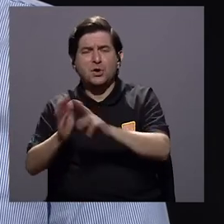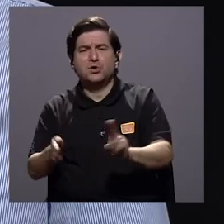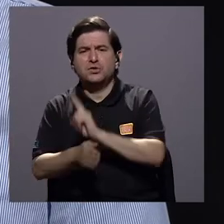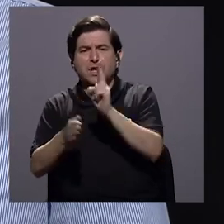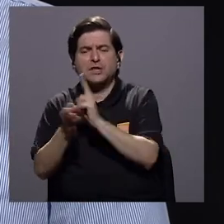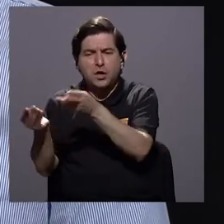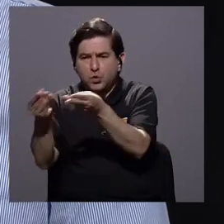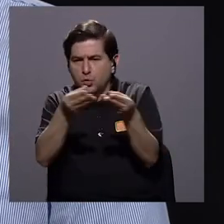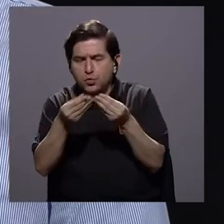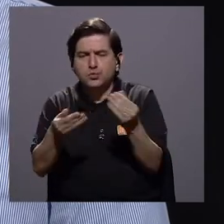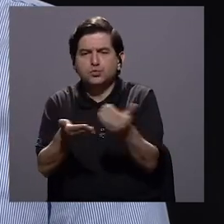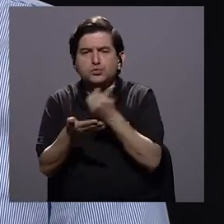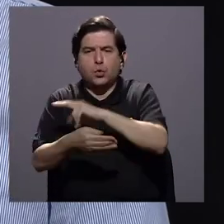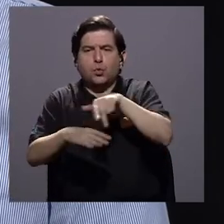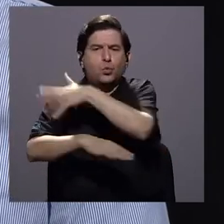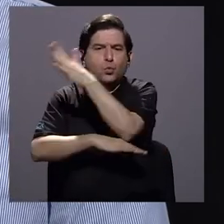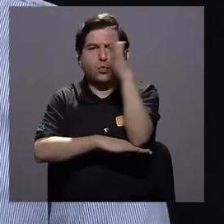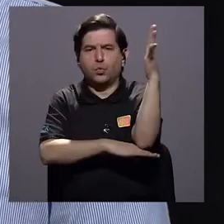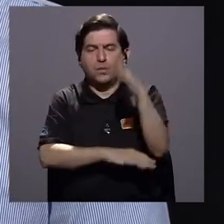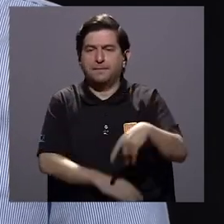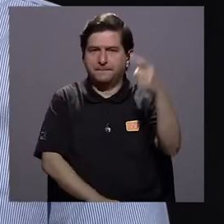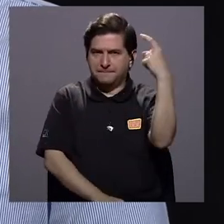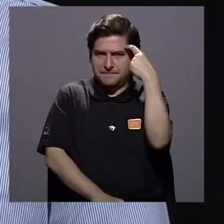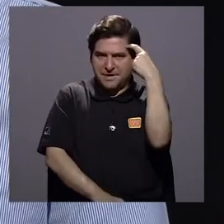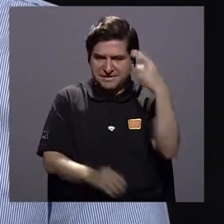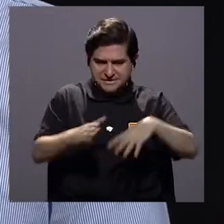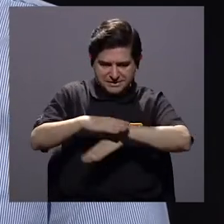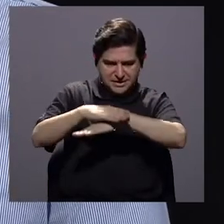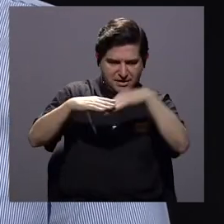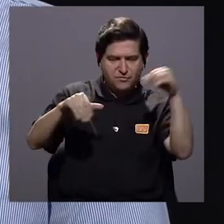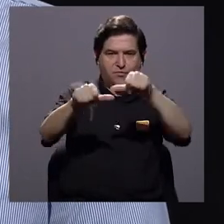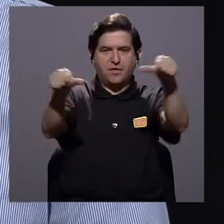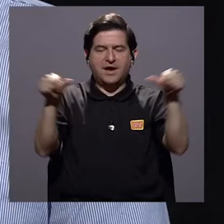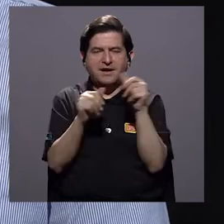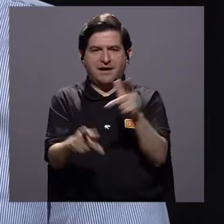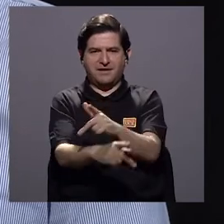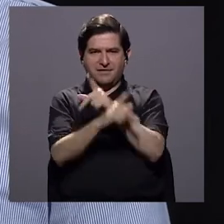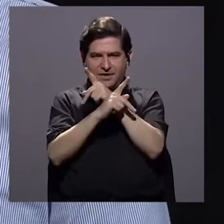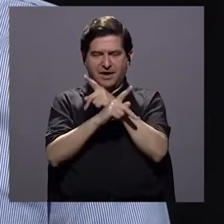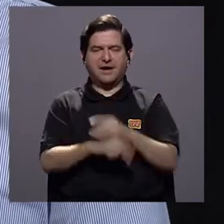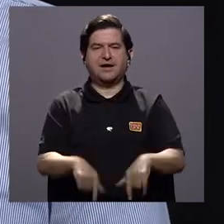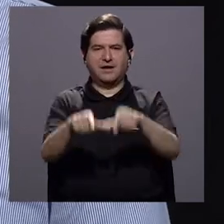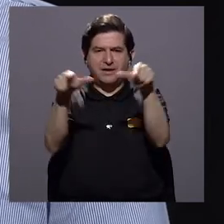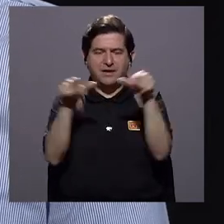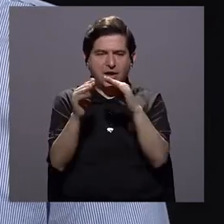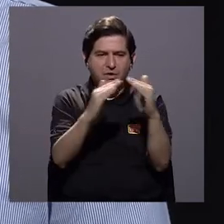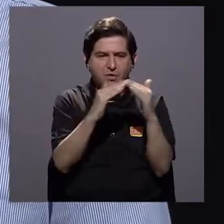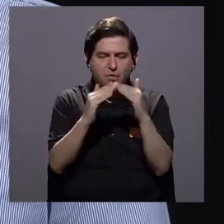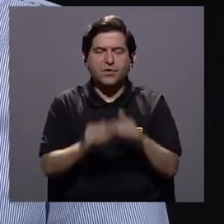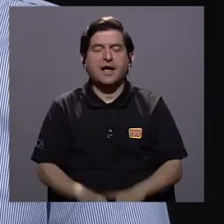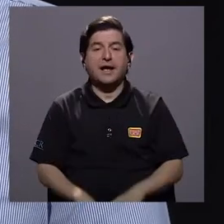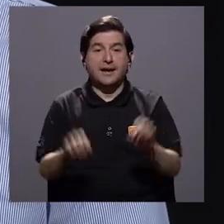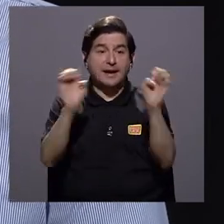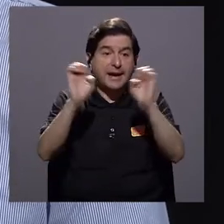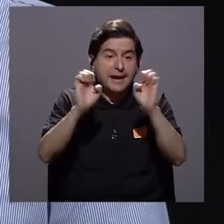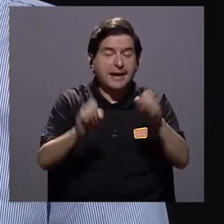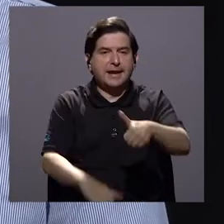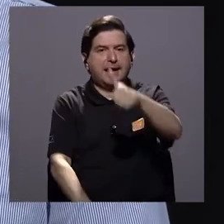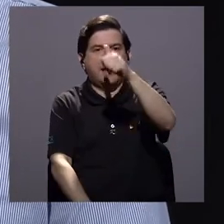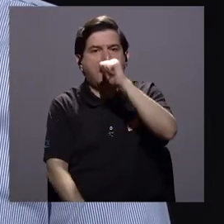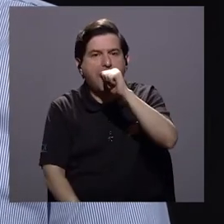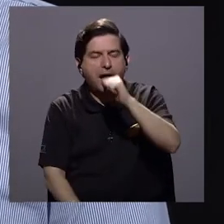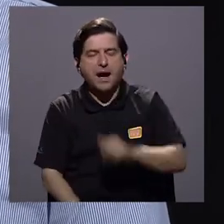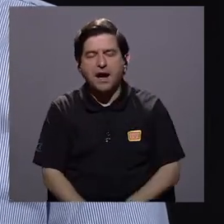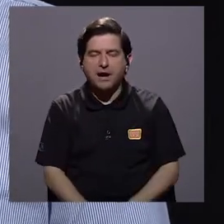uso del territorio y de los recursos naturales. Cuando pensamos fuera de las áreas protegidas, en las zonas urbanas, en el uso de la energía, del